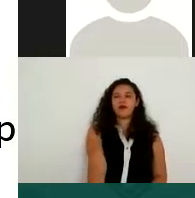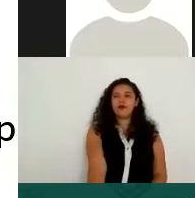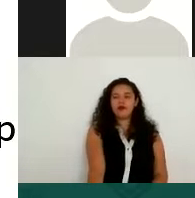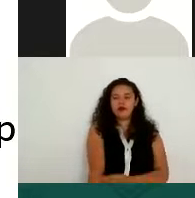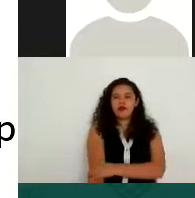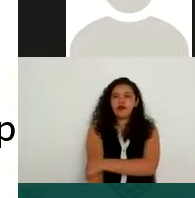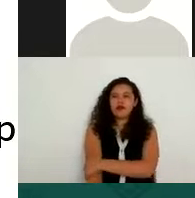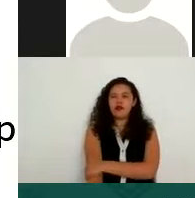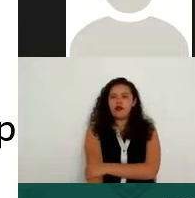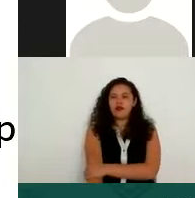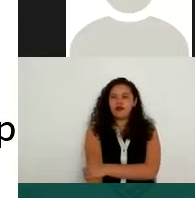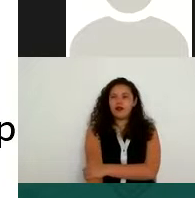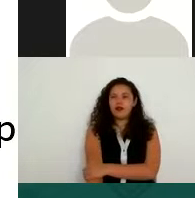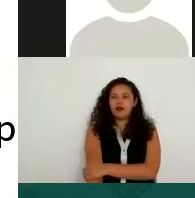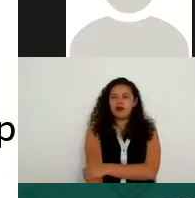¿Datos qué, perdón?